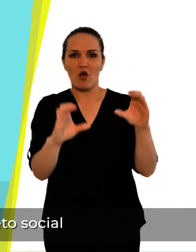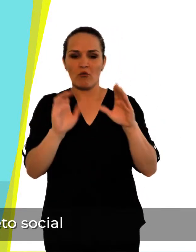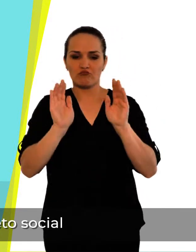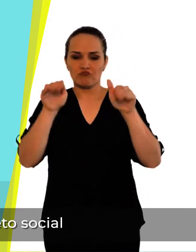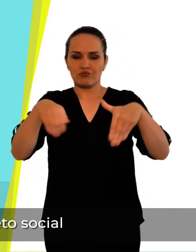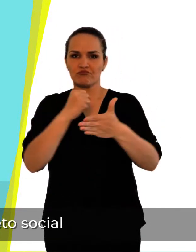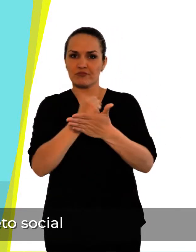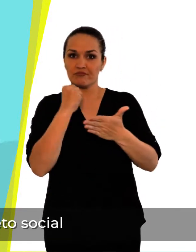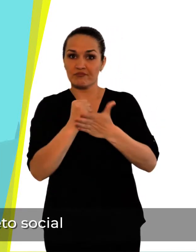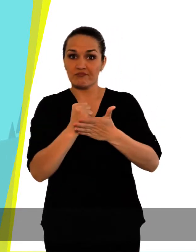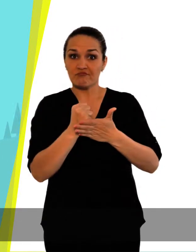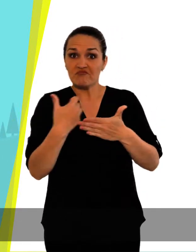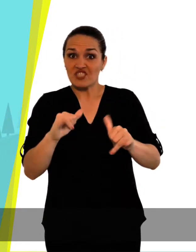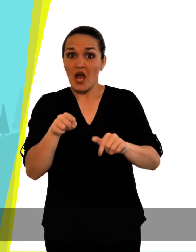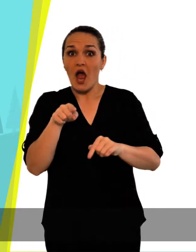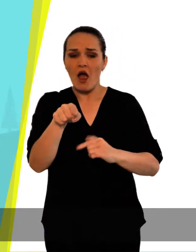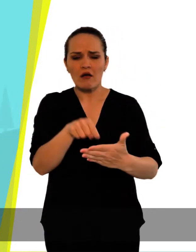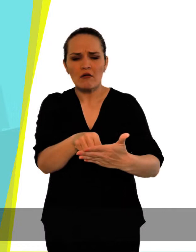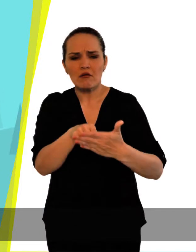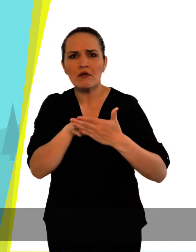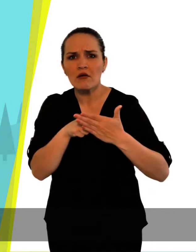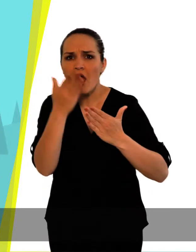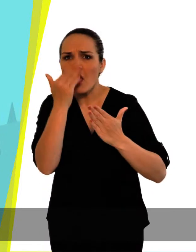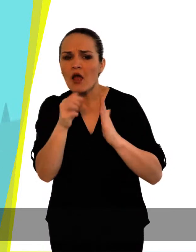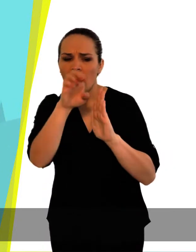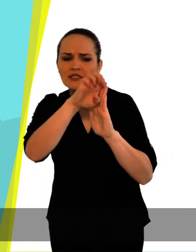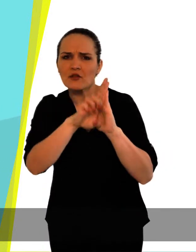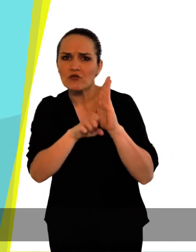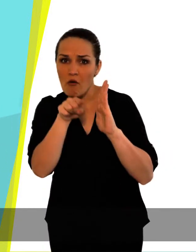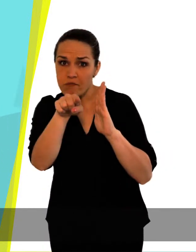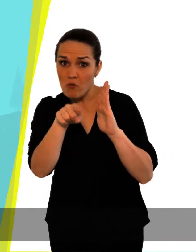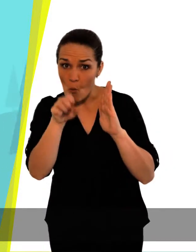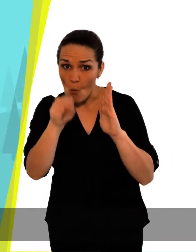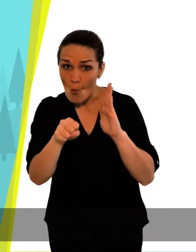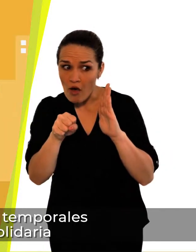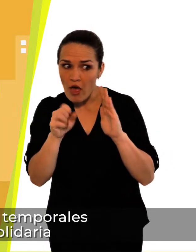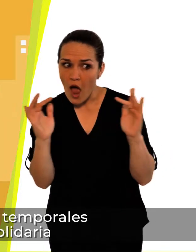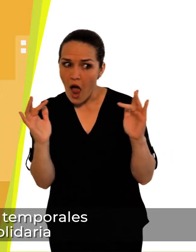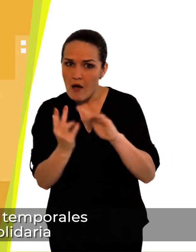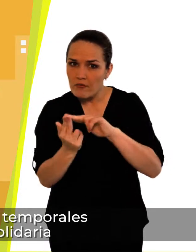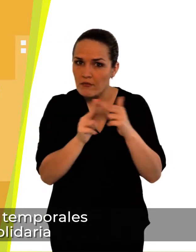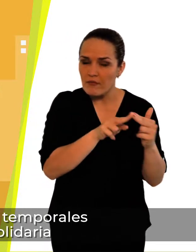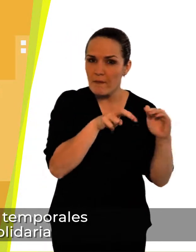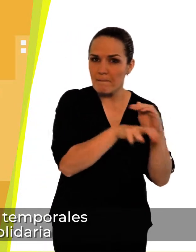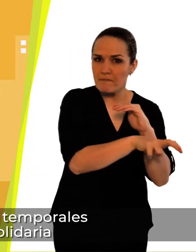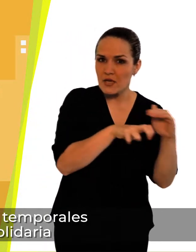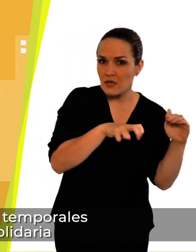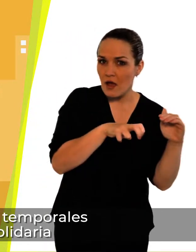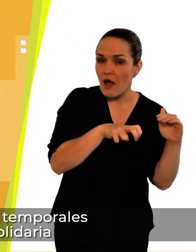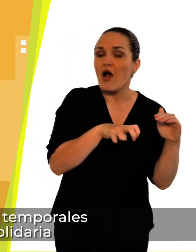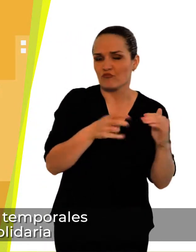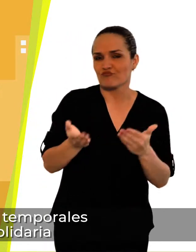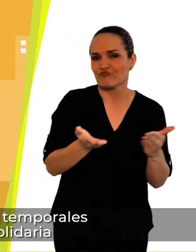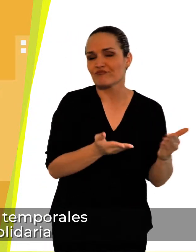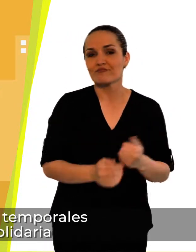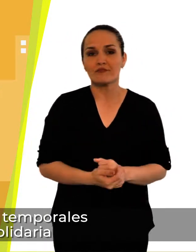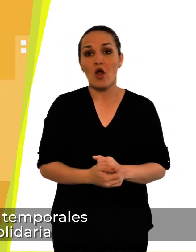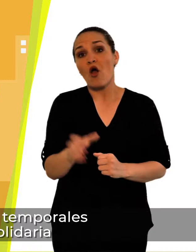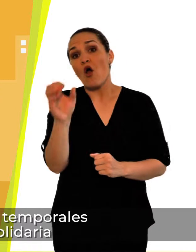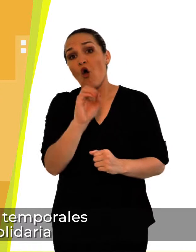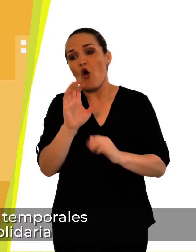cuyo objeto social contemple la exploración y explotación minera, asimismo los consorcios,